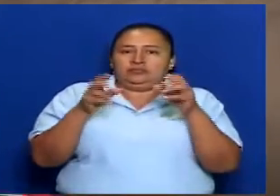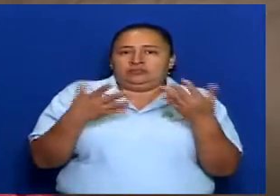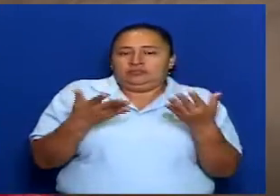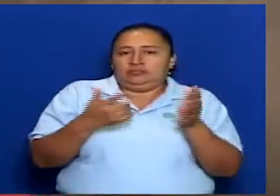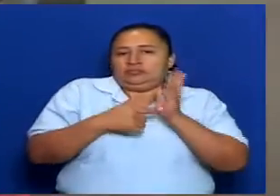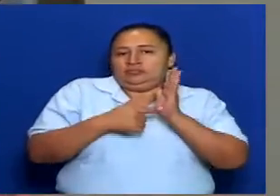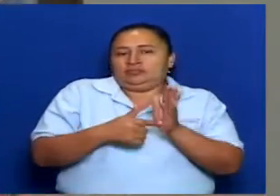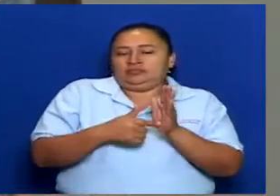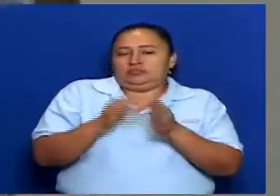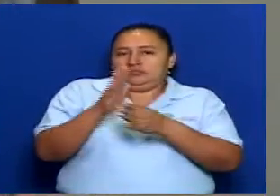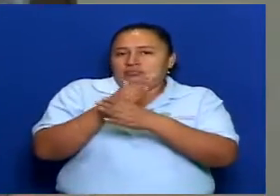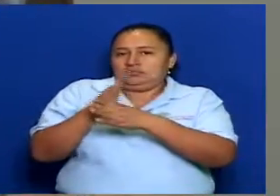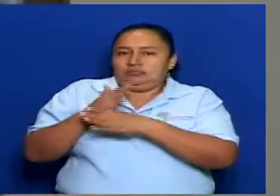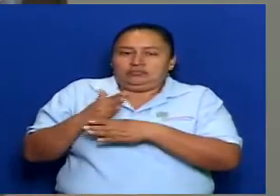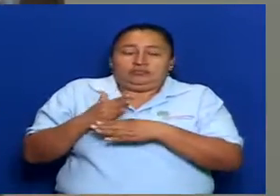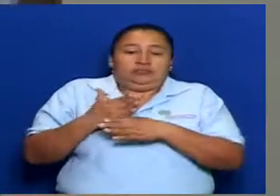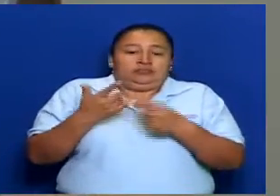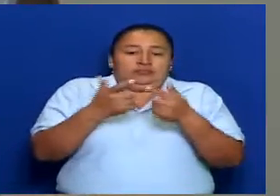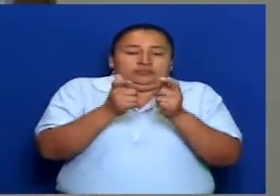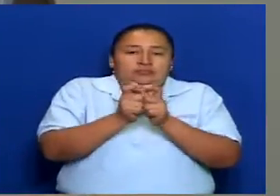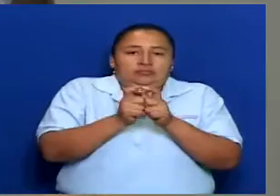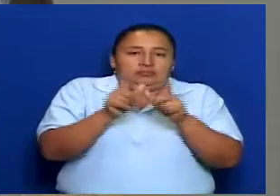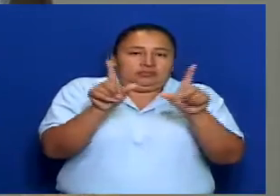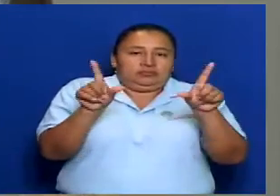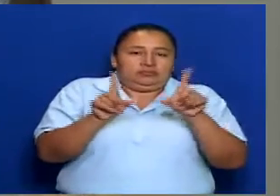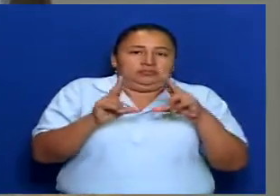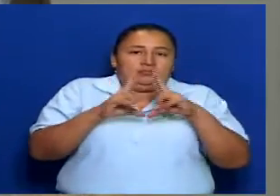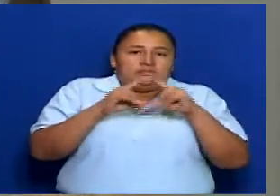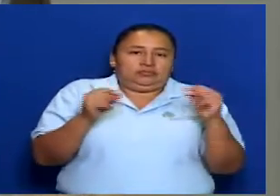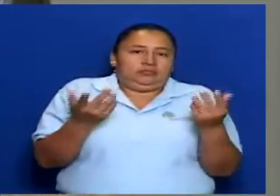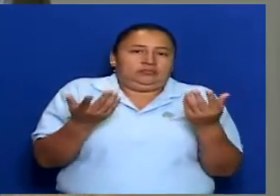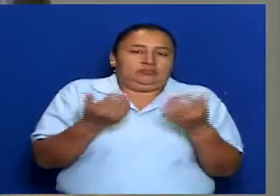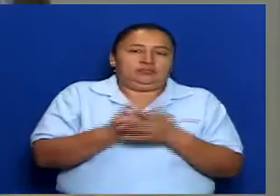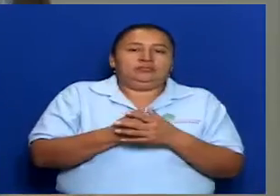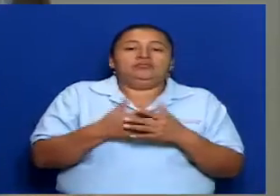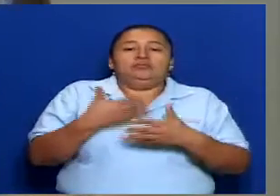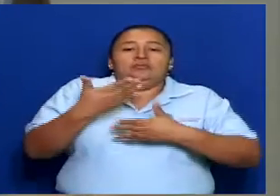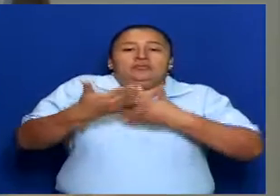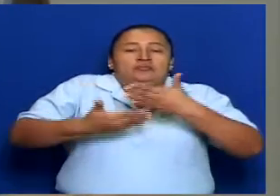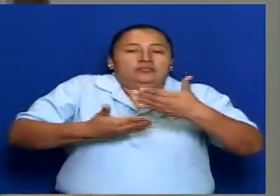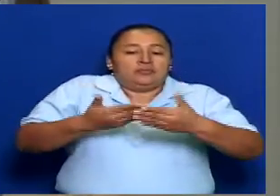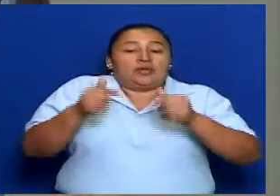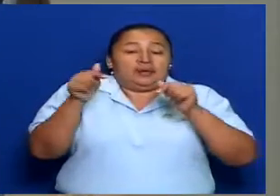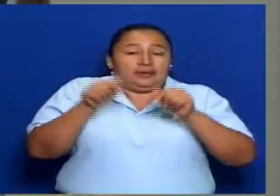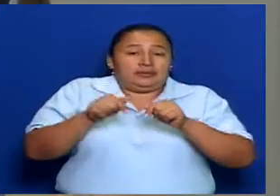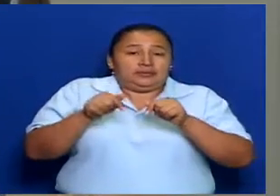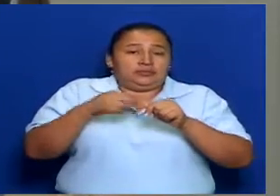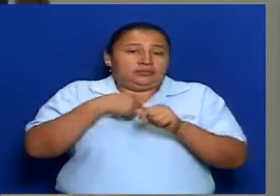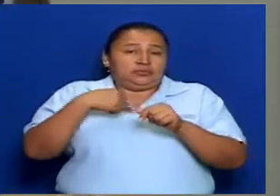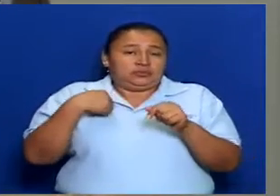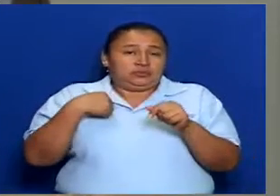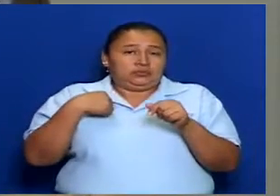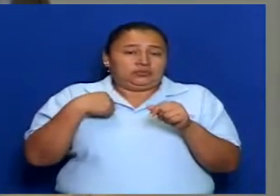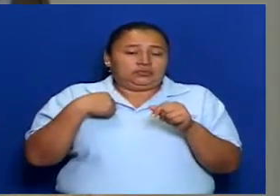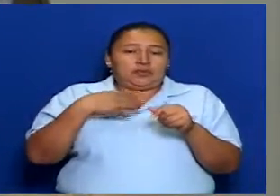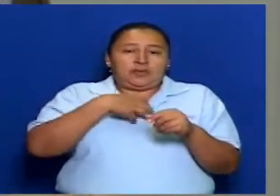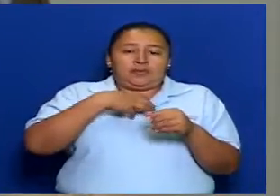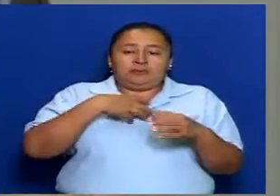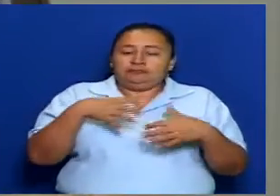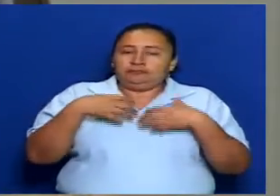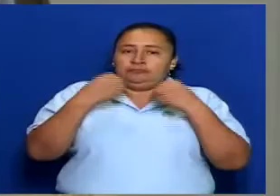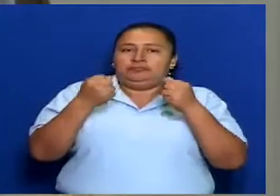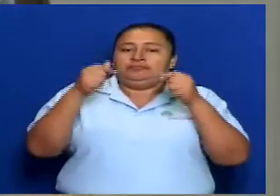ejemplos de los diferentes lugares de Nicaragua que estamos. Entonces, desde ahí nosotros empoderarnos,